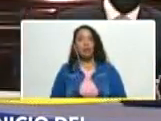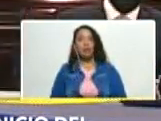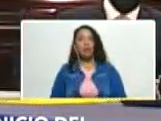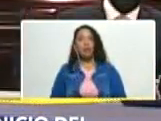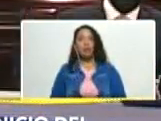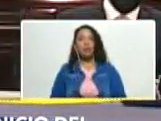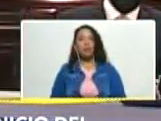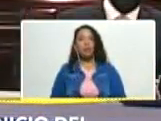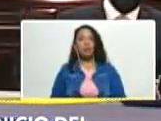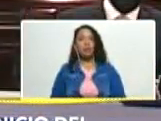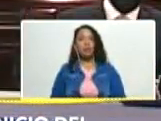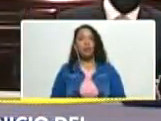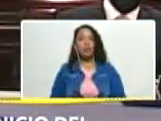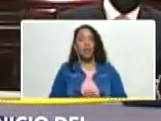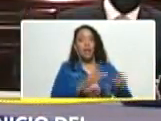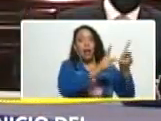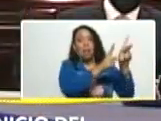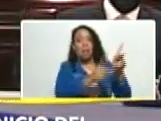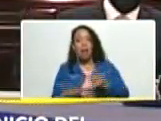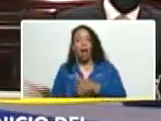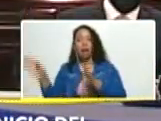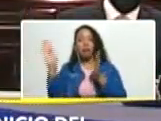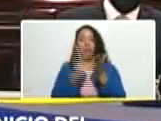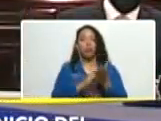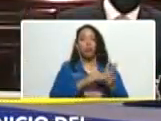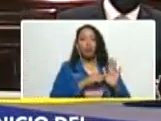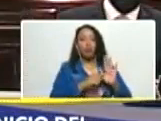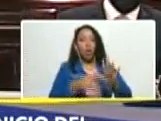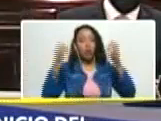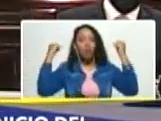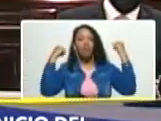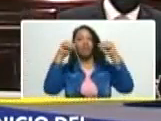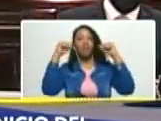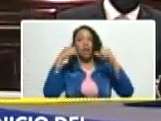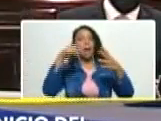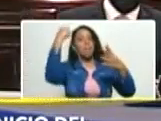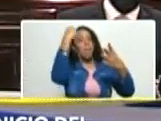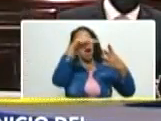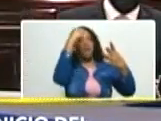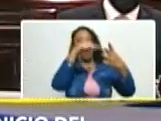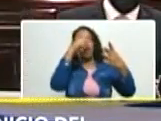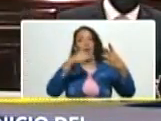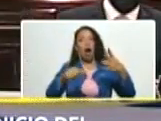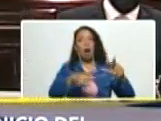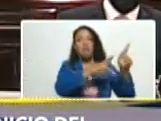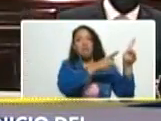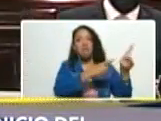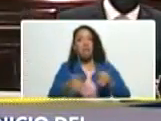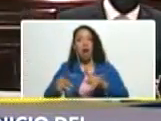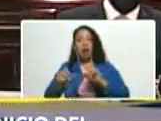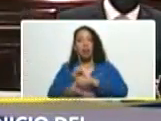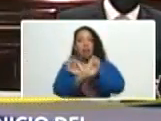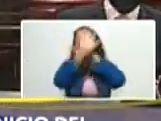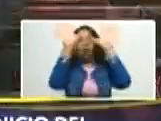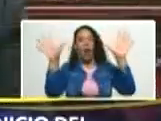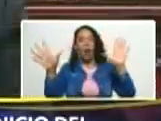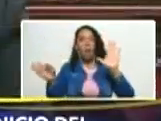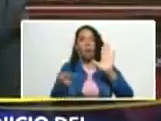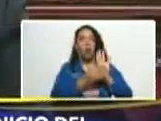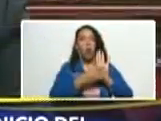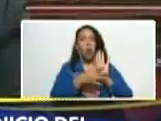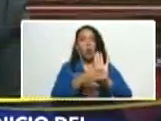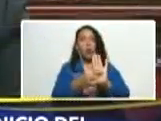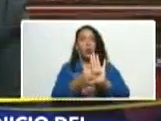y el plan de aplicación detallada el plan a detalle de aplicación